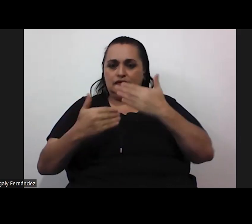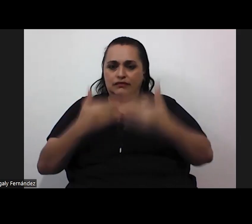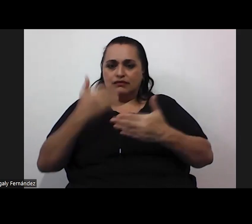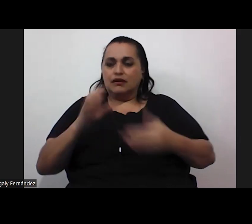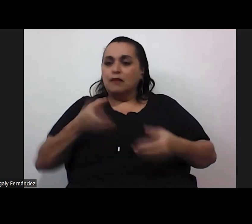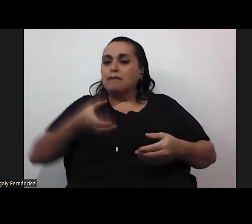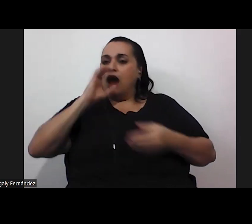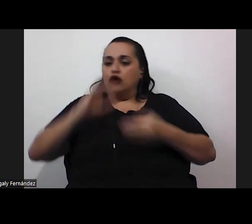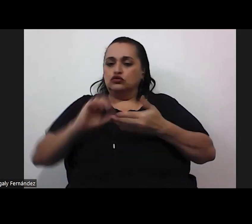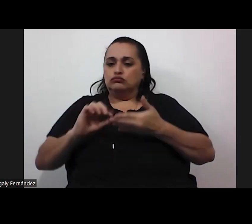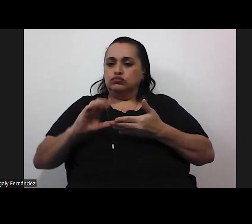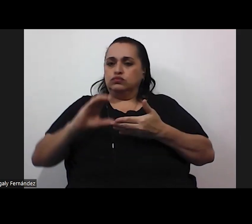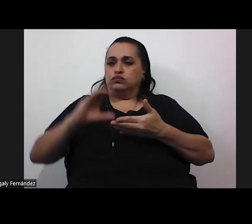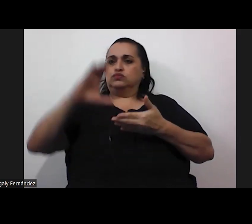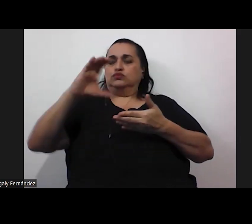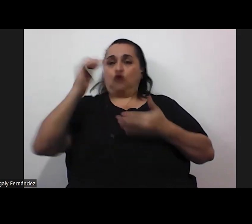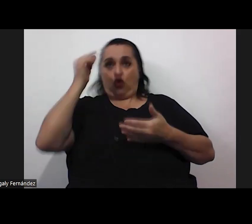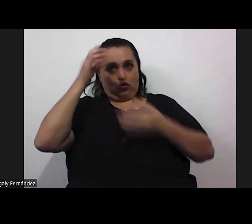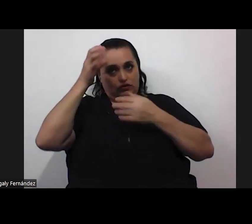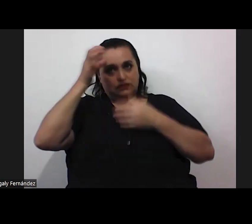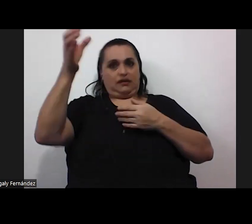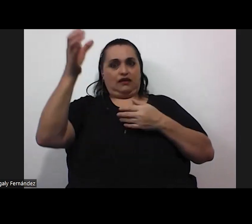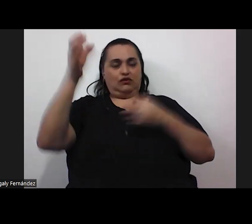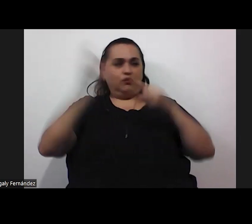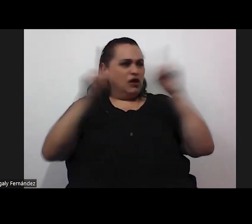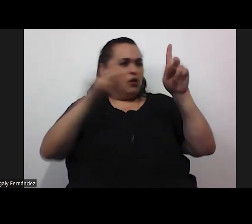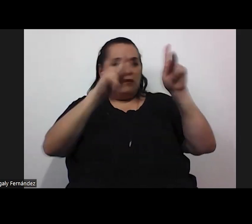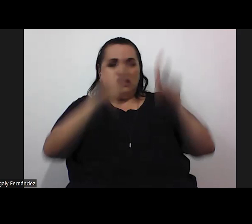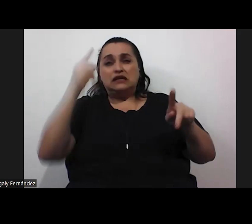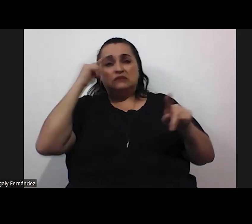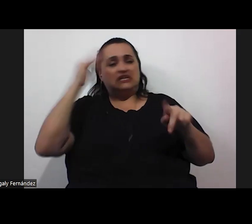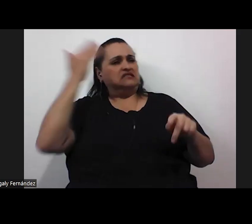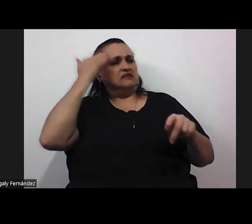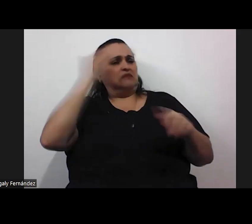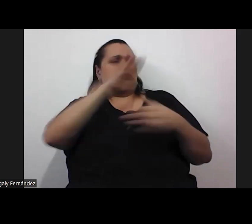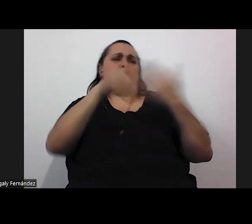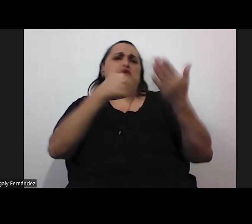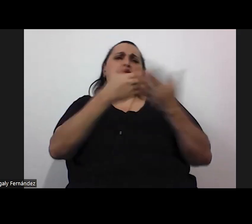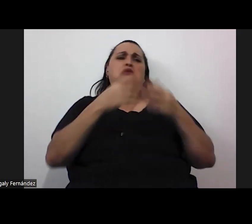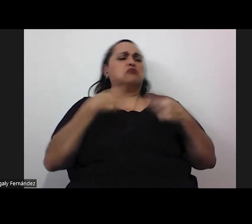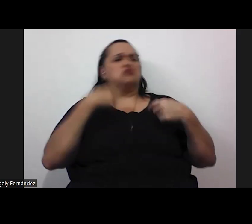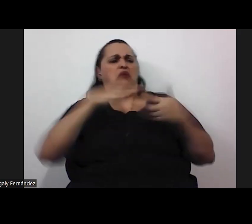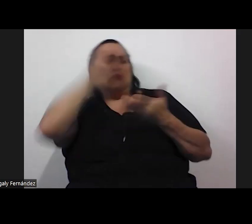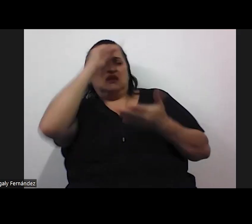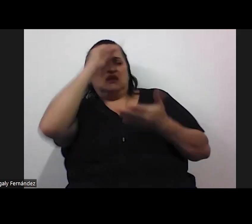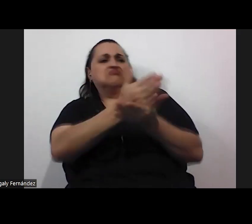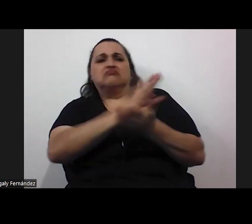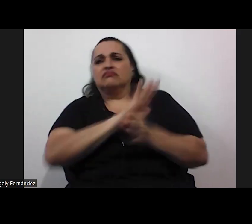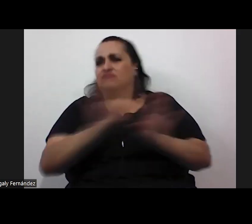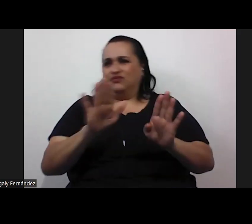conocimiento pero algunas personas creen que tienen ese vaso lleno y ya no quieren recibir nada pero para poder